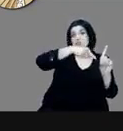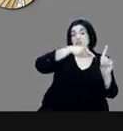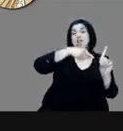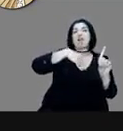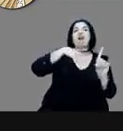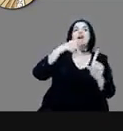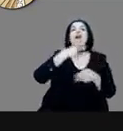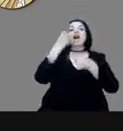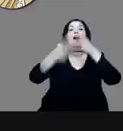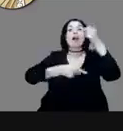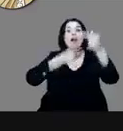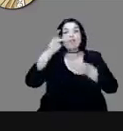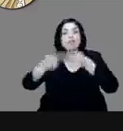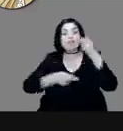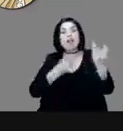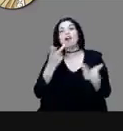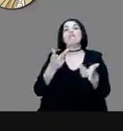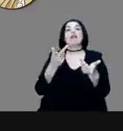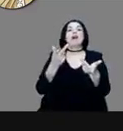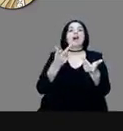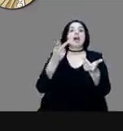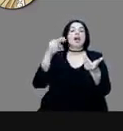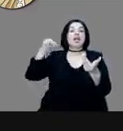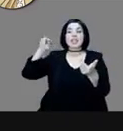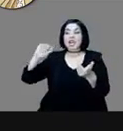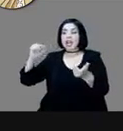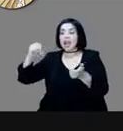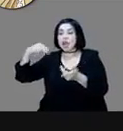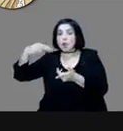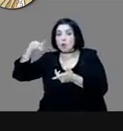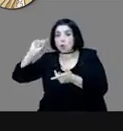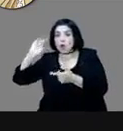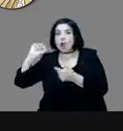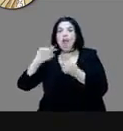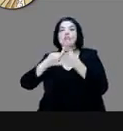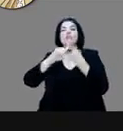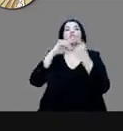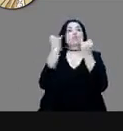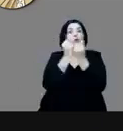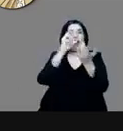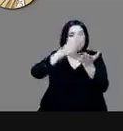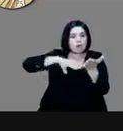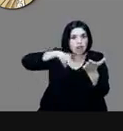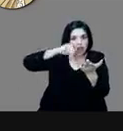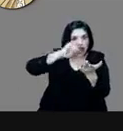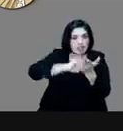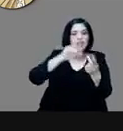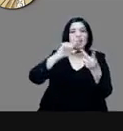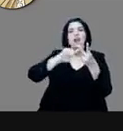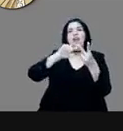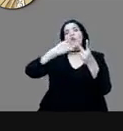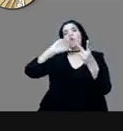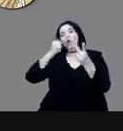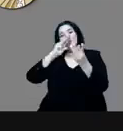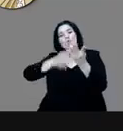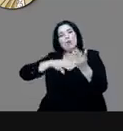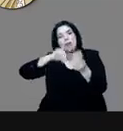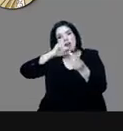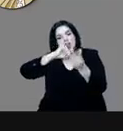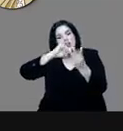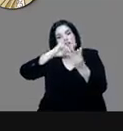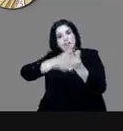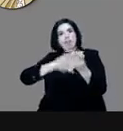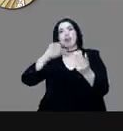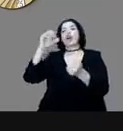el maya yucateco y el maya chontal. Entonces, cuando ella se incorpora ahora,